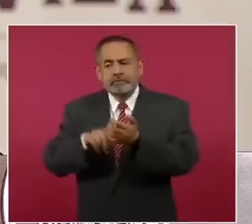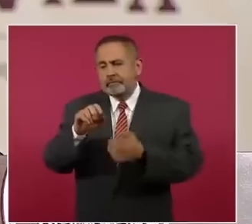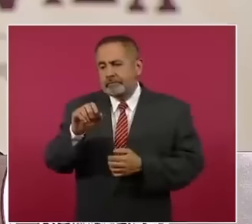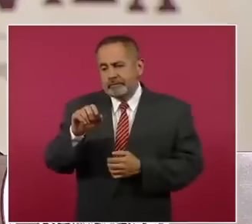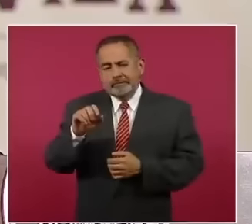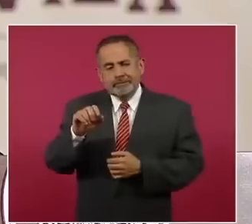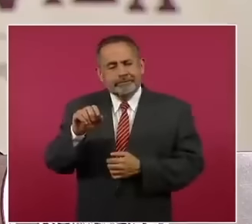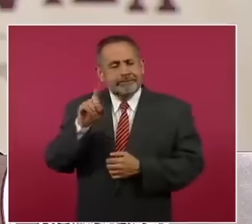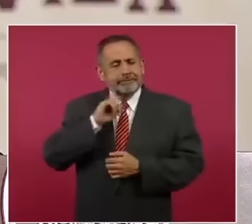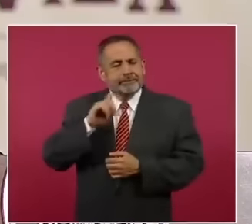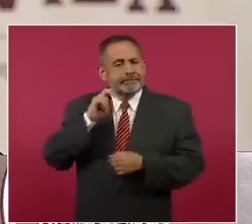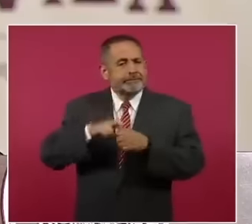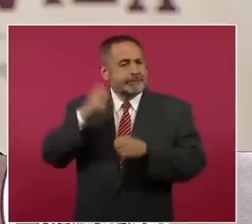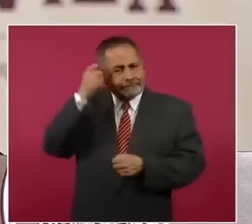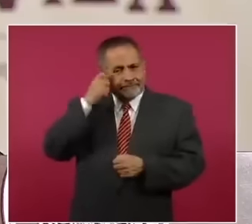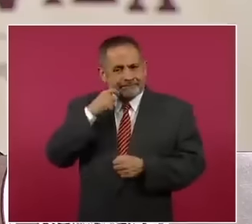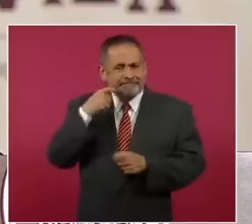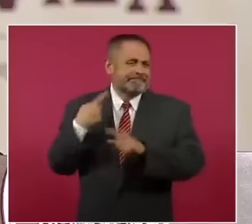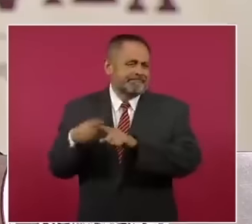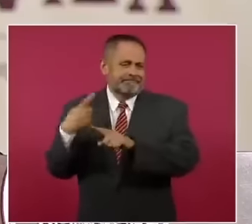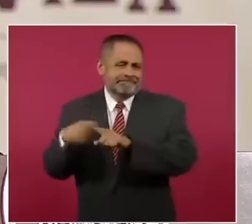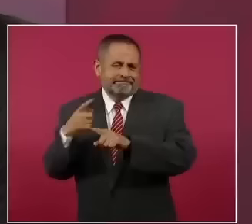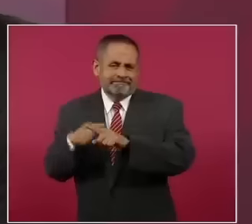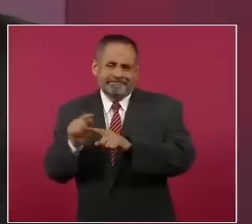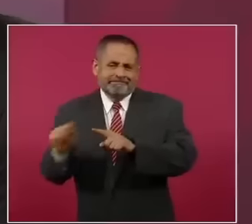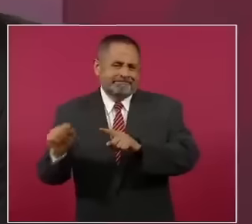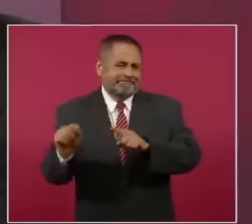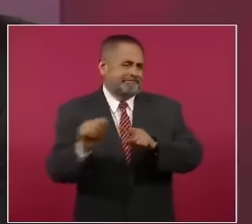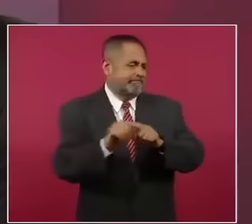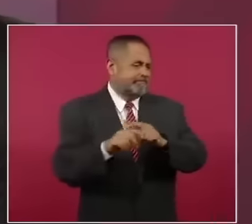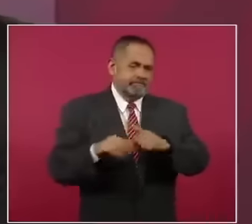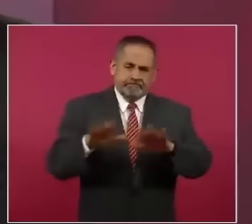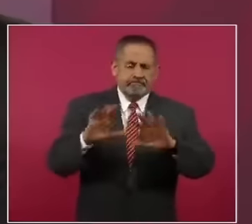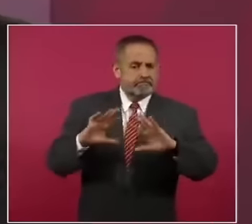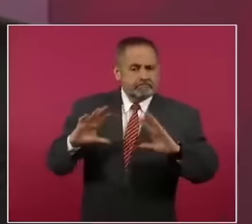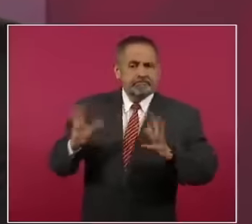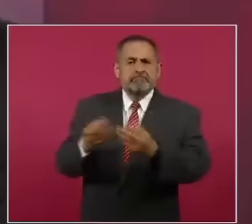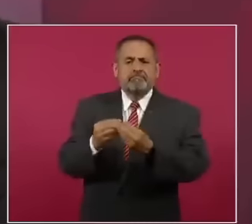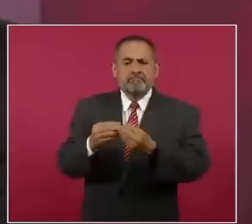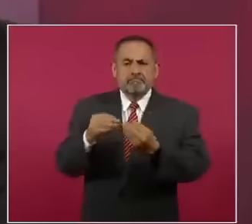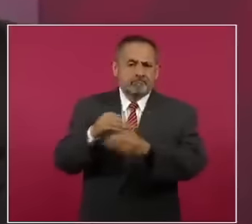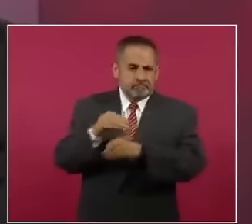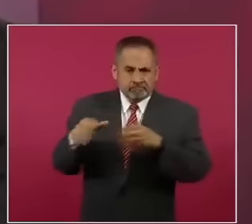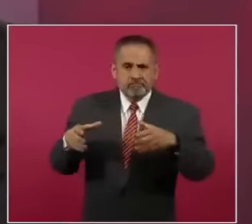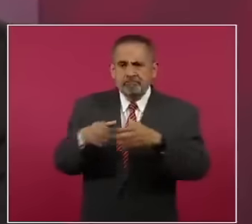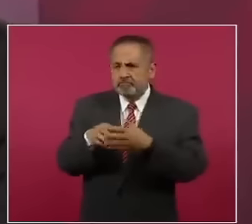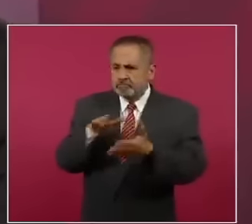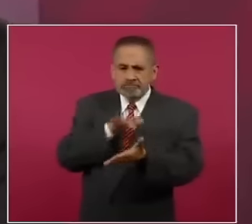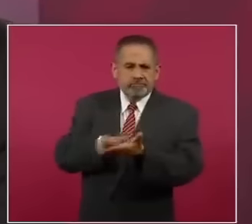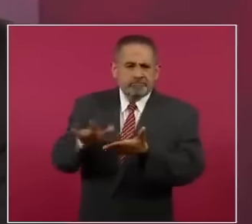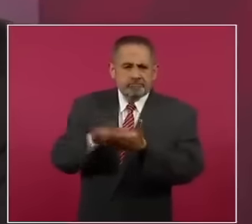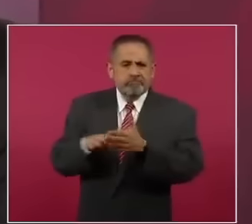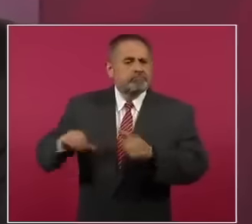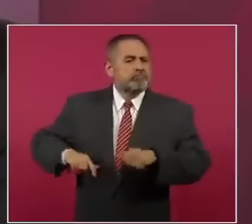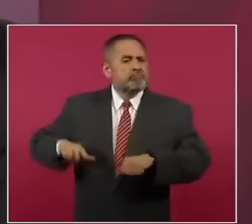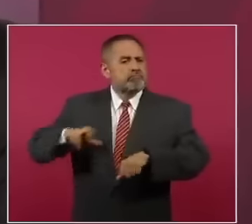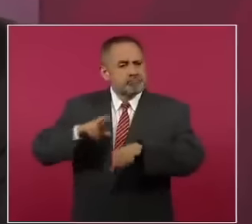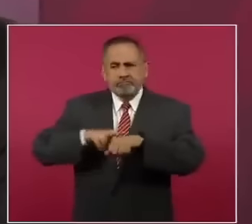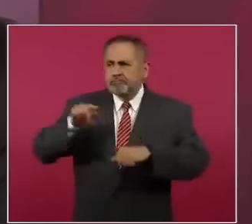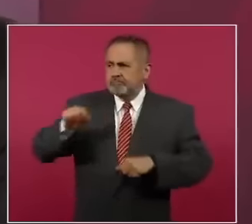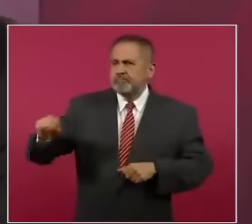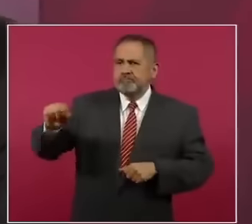en fin, todo el apoyo de los gobiernos.